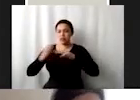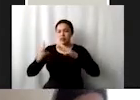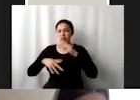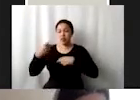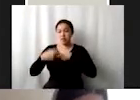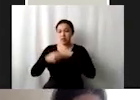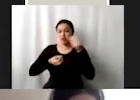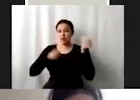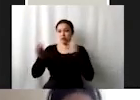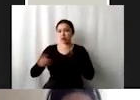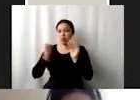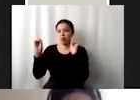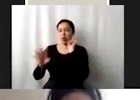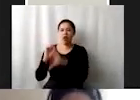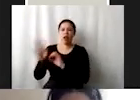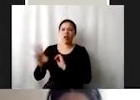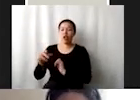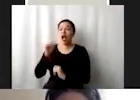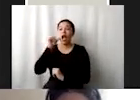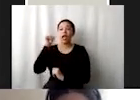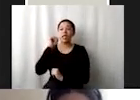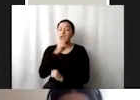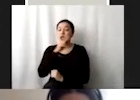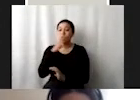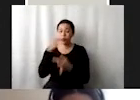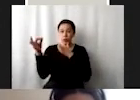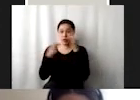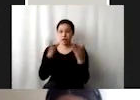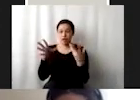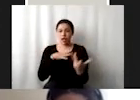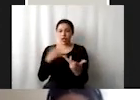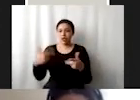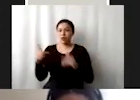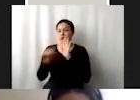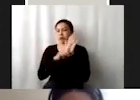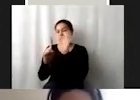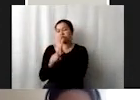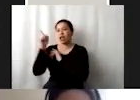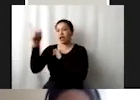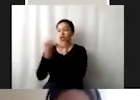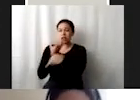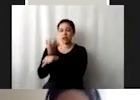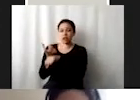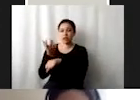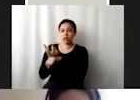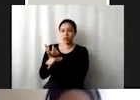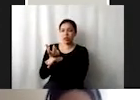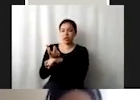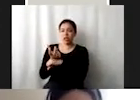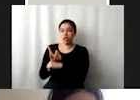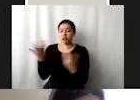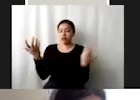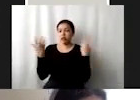ayer estaba viendo en las noticias que traen una alarma horrible en Estados Unidos porque encontraron pues